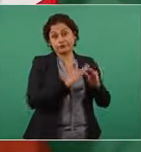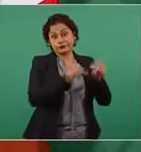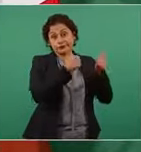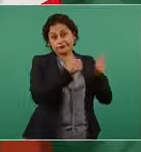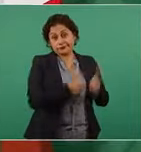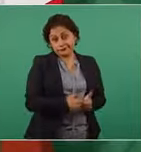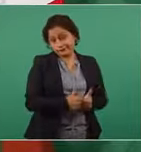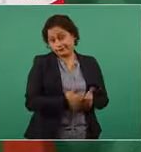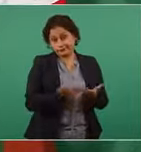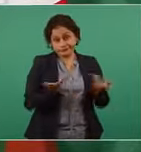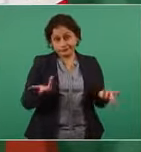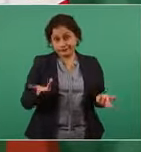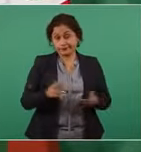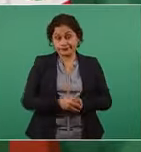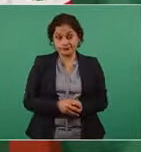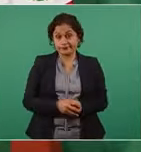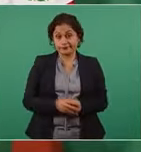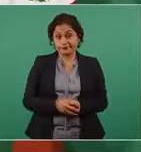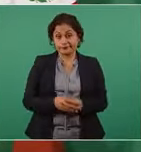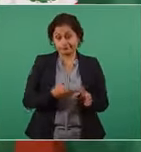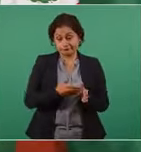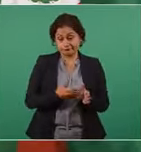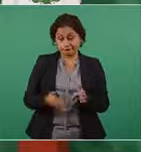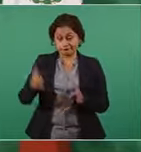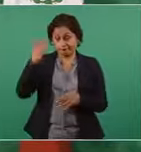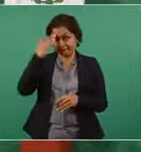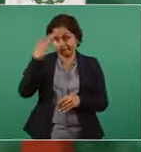el tiempo que sea necesario.